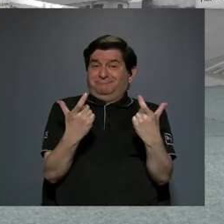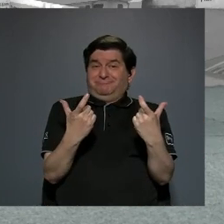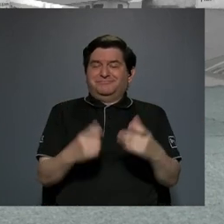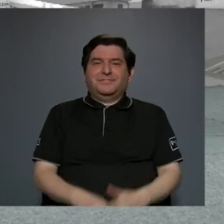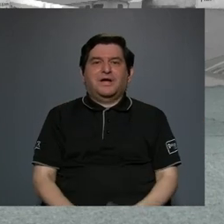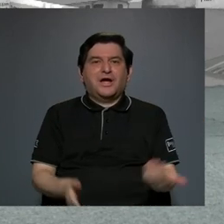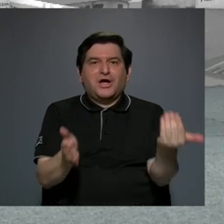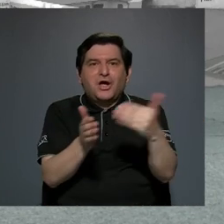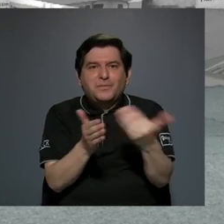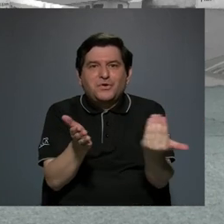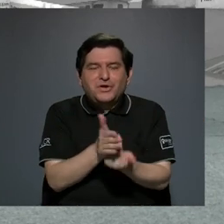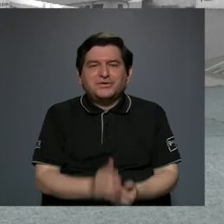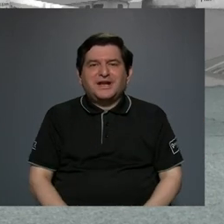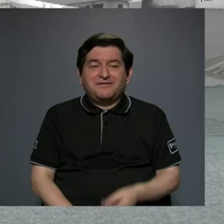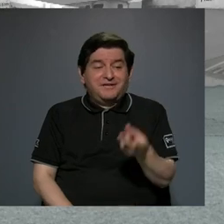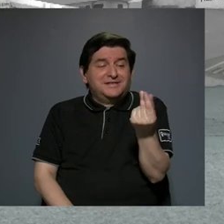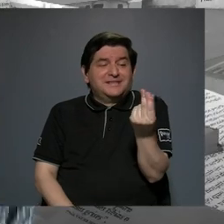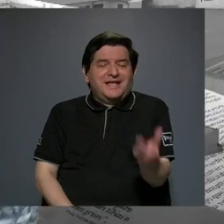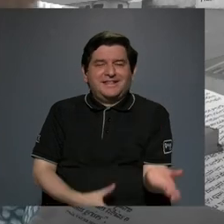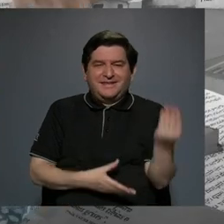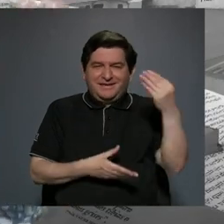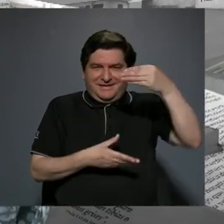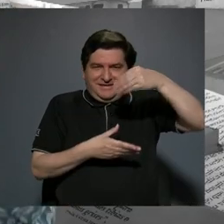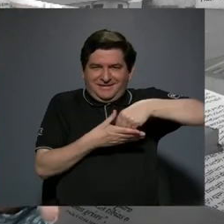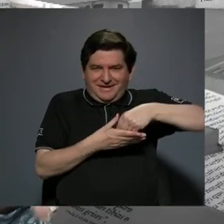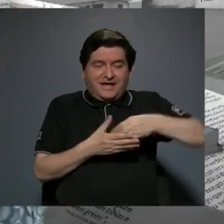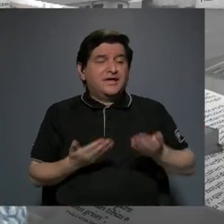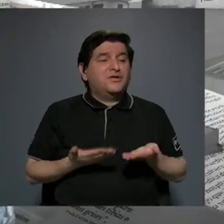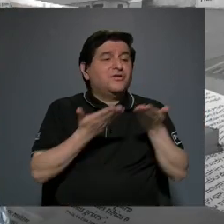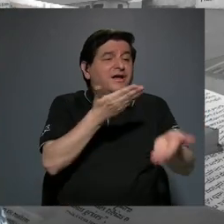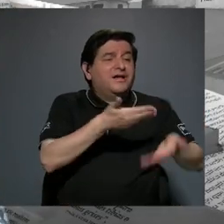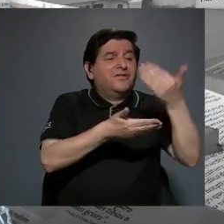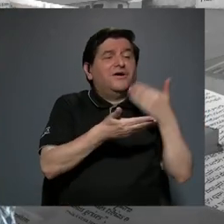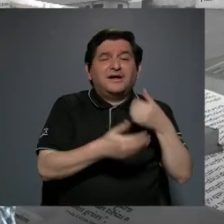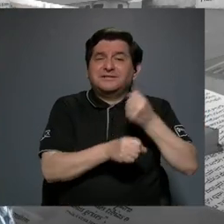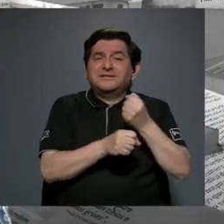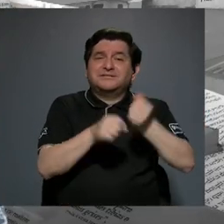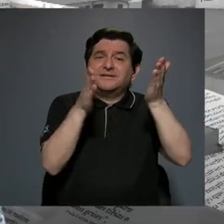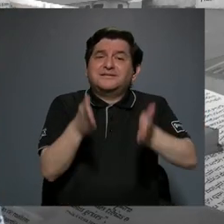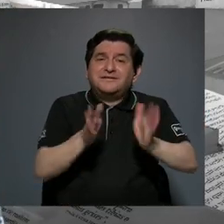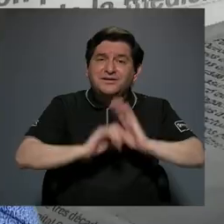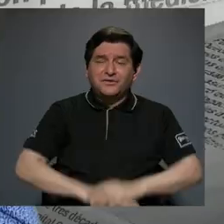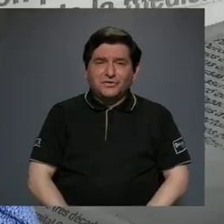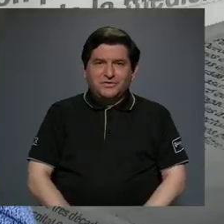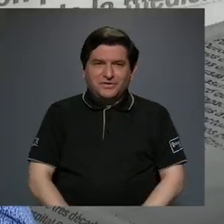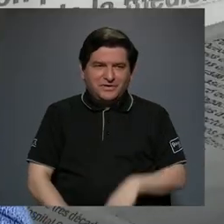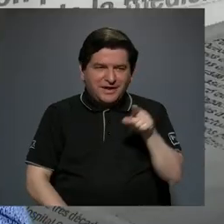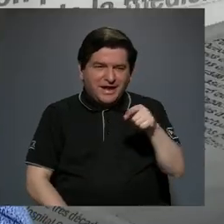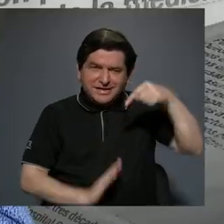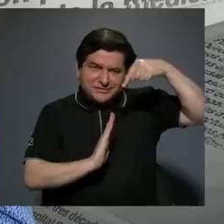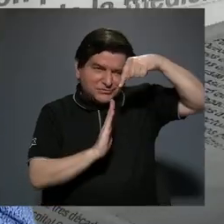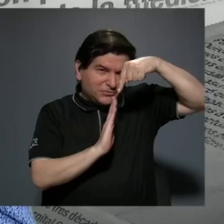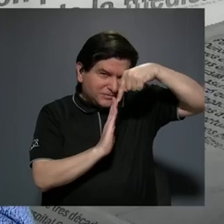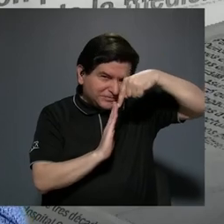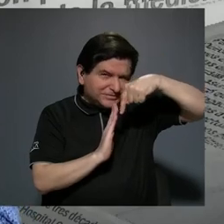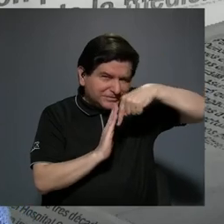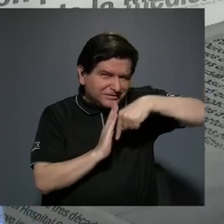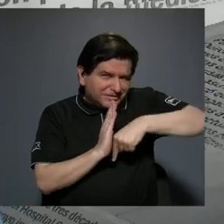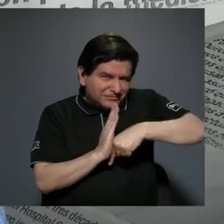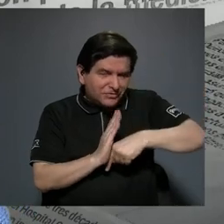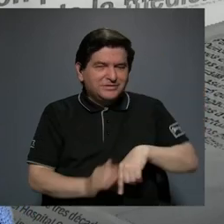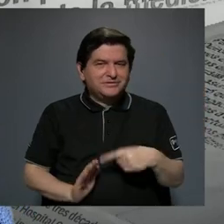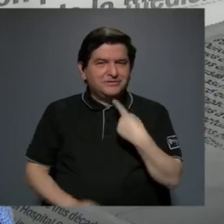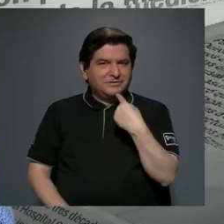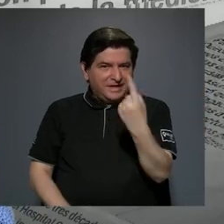porque volvía a retomar el dinero que le había dado al trabajador. Eso en el fondo que